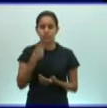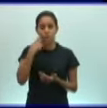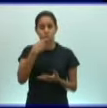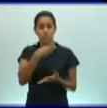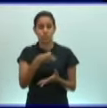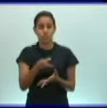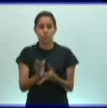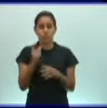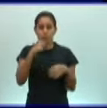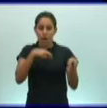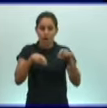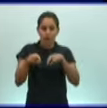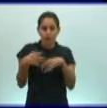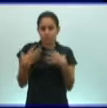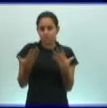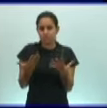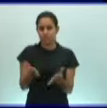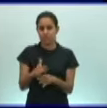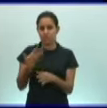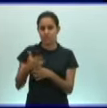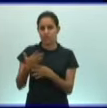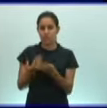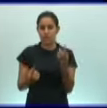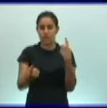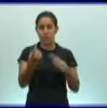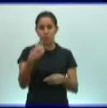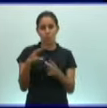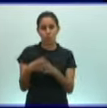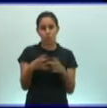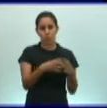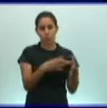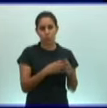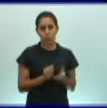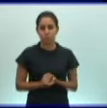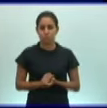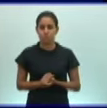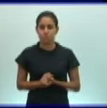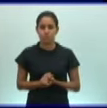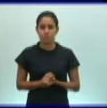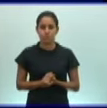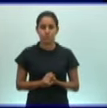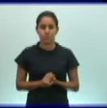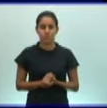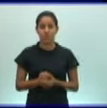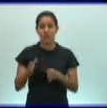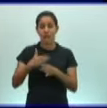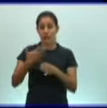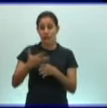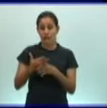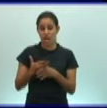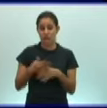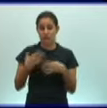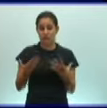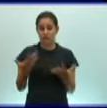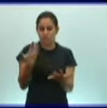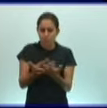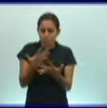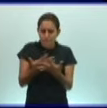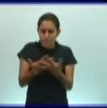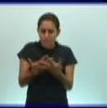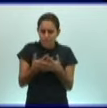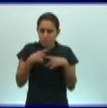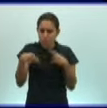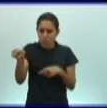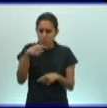entre cada uno de los grupos en cuanto al sistema digestivo. Dentro de las diferencias abordadas a partir de los criterios comparativos, ¿qué otra